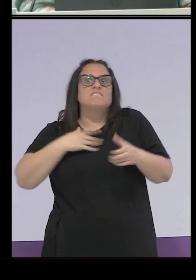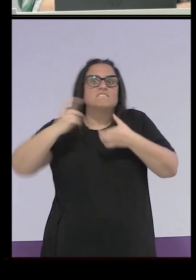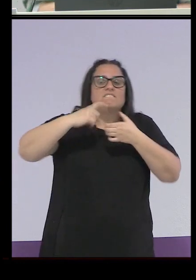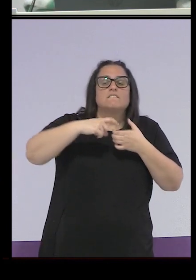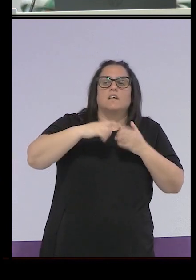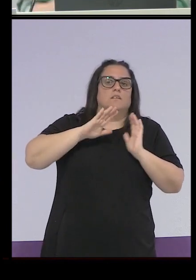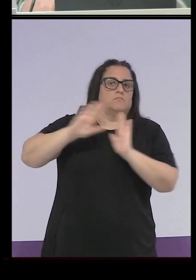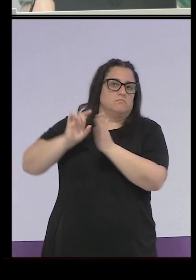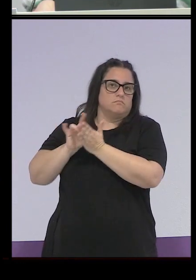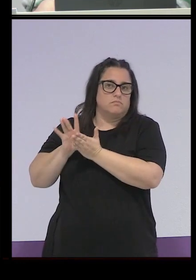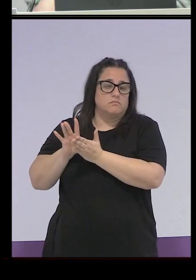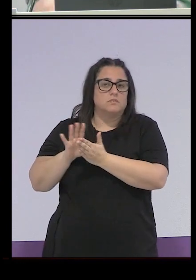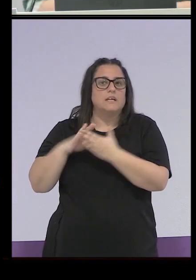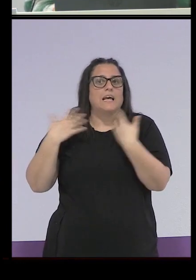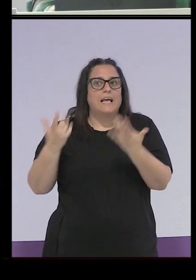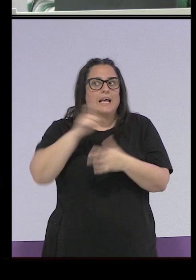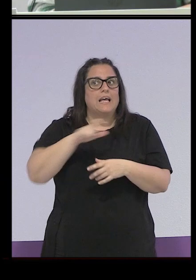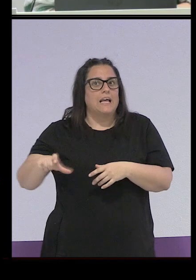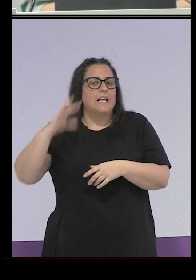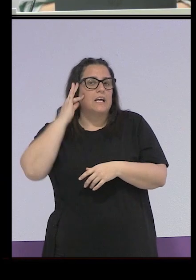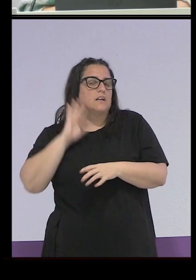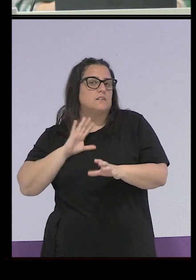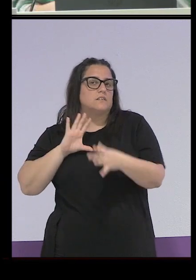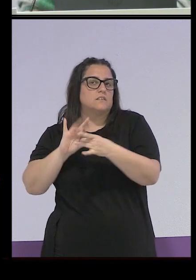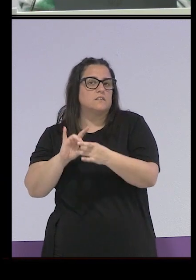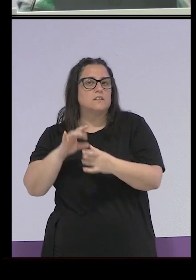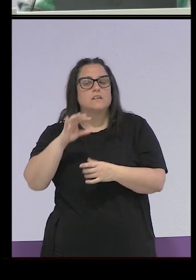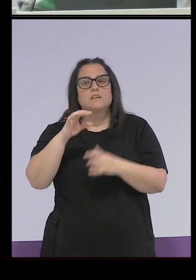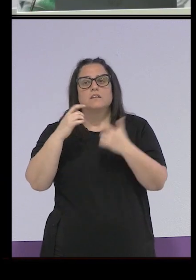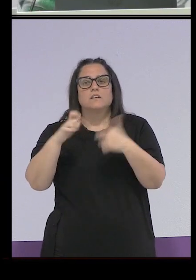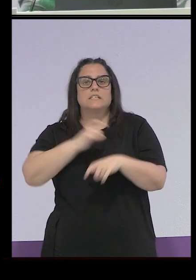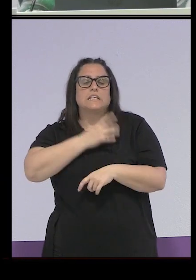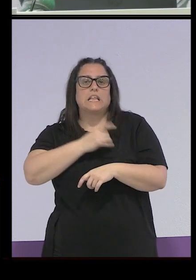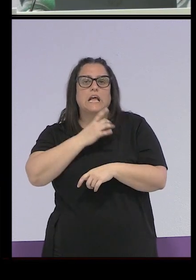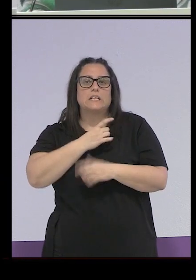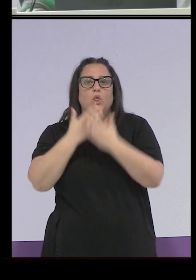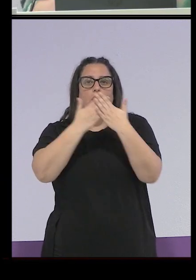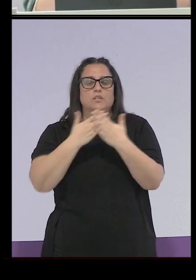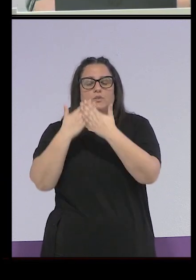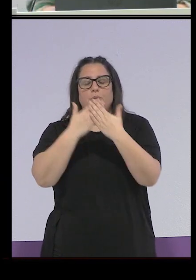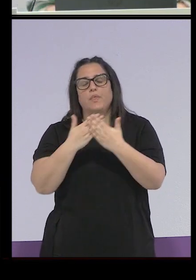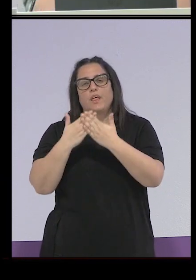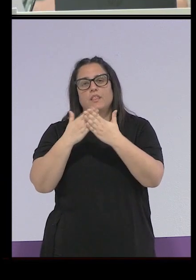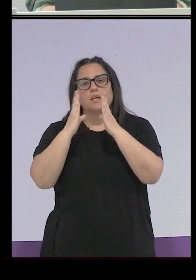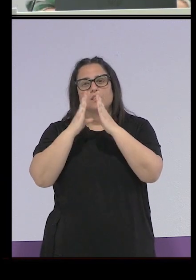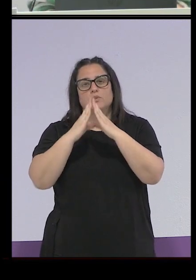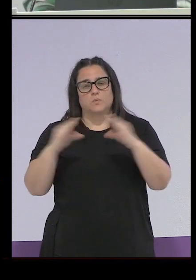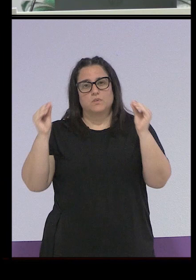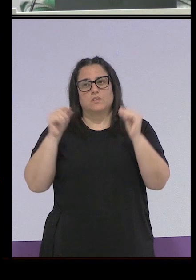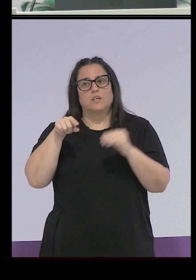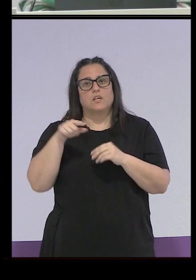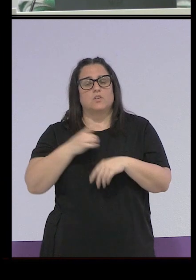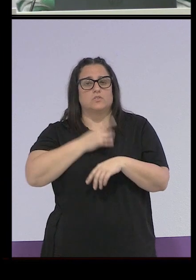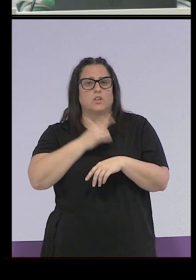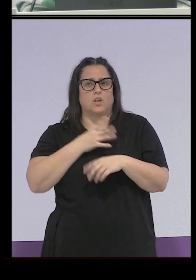de la falange. Ellas se acercan entonces al SEU, al Sindicato de Estudiantes Universitarios, que es un sindicato